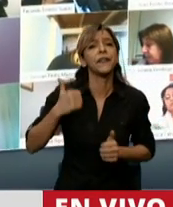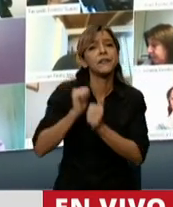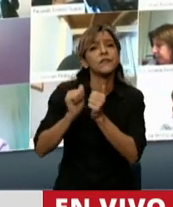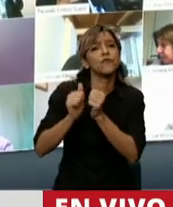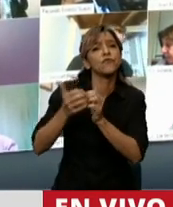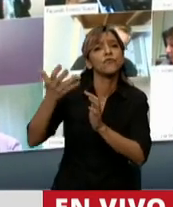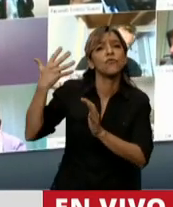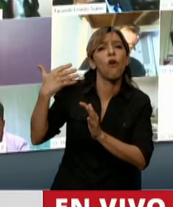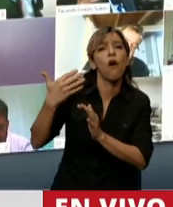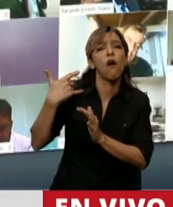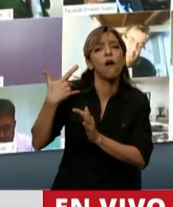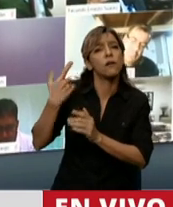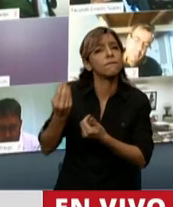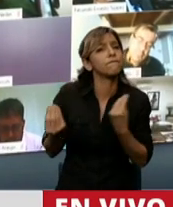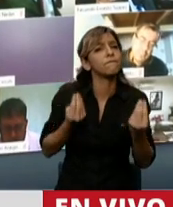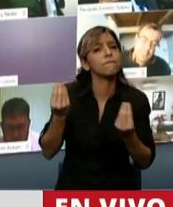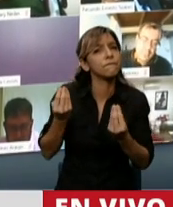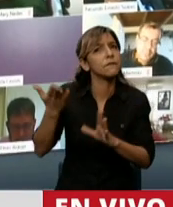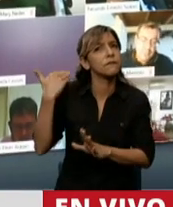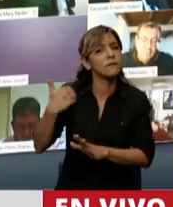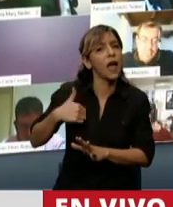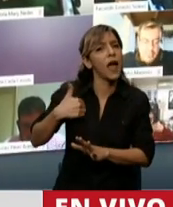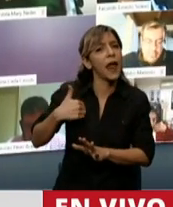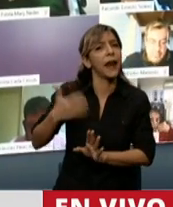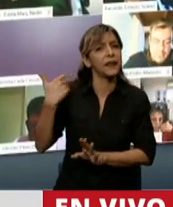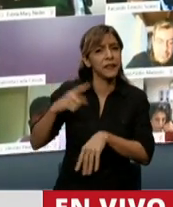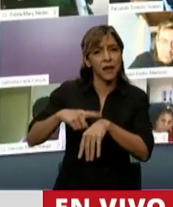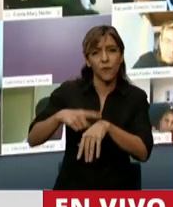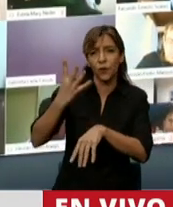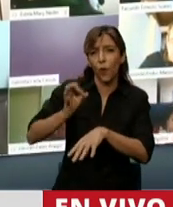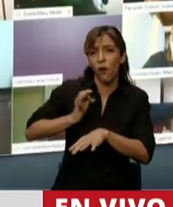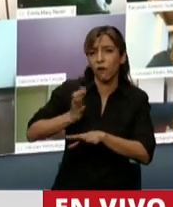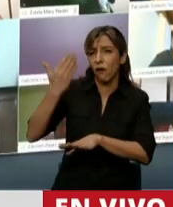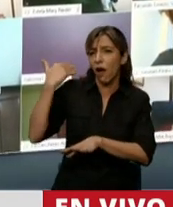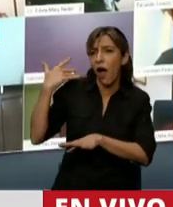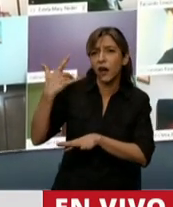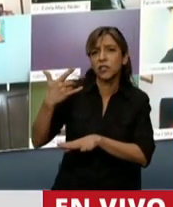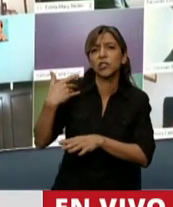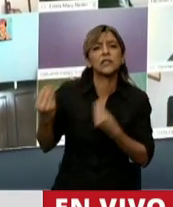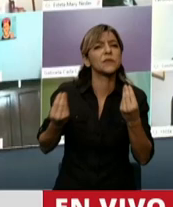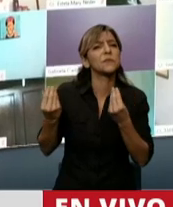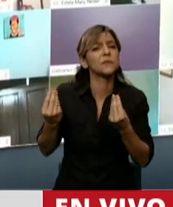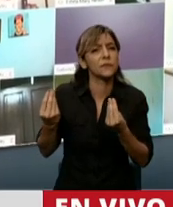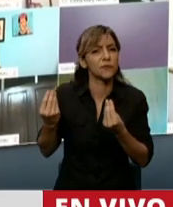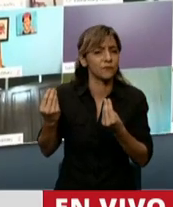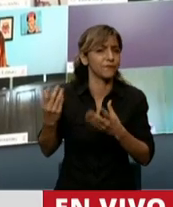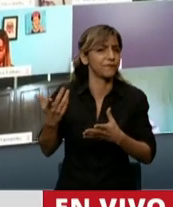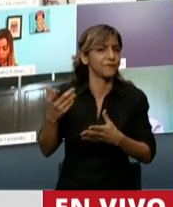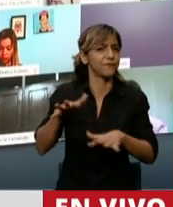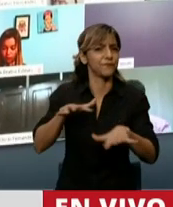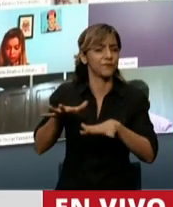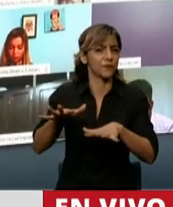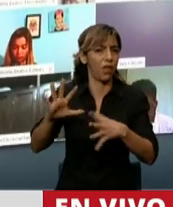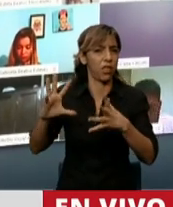pasó a la Argentina con esa primera pandemia. Y algo le está pasando a la Argentina como le está pasando al